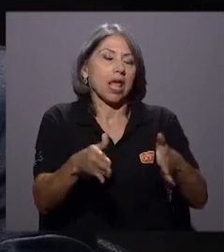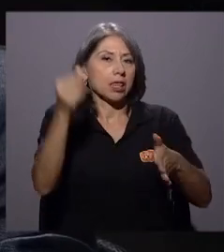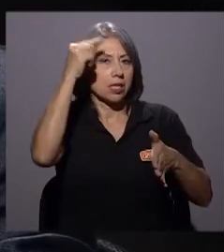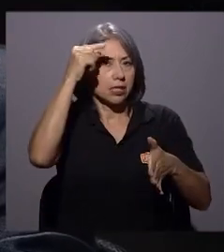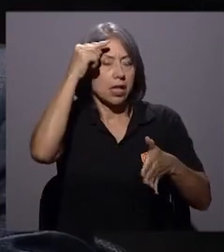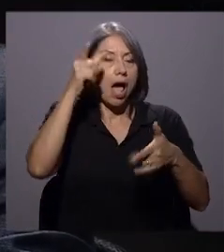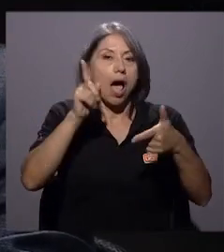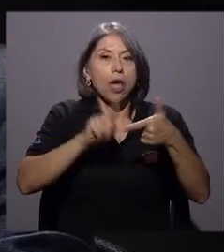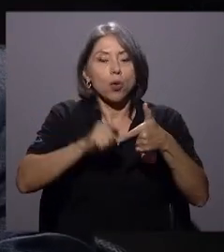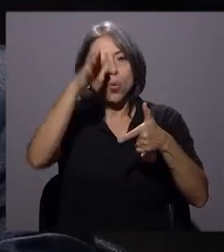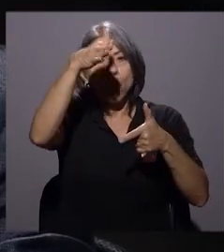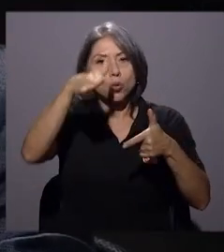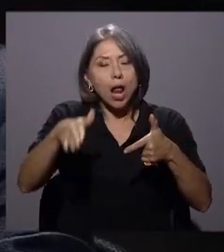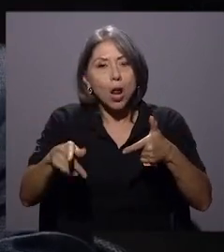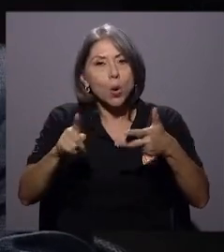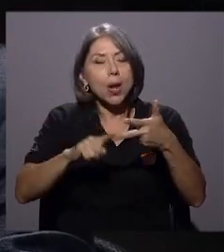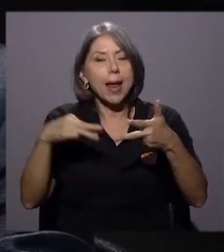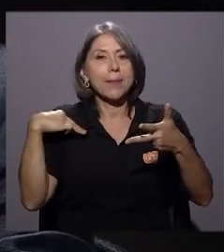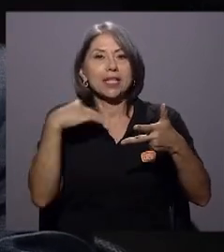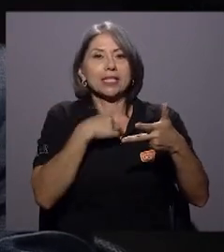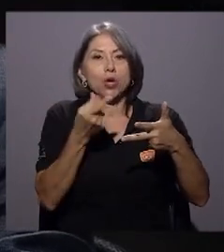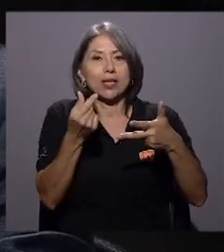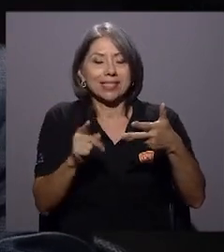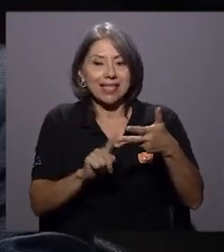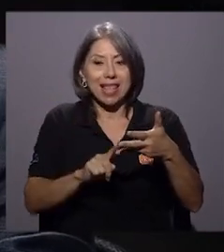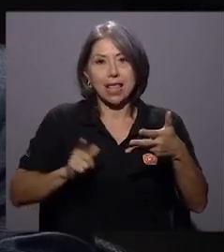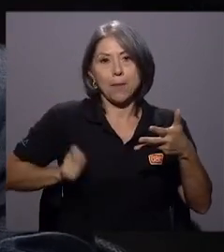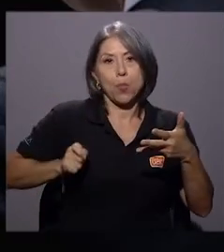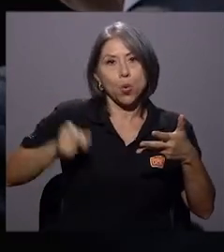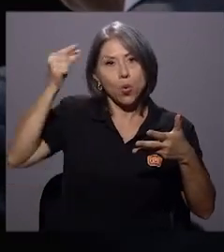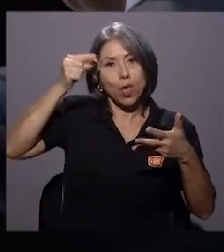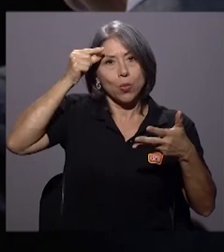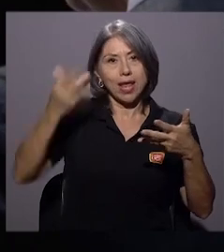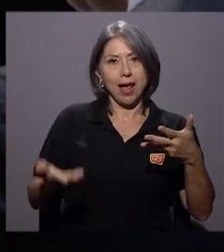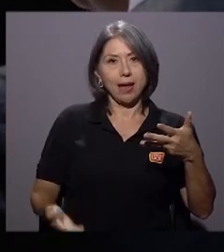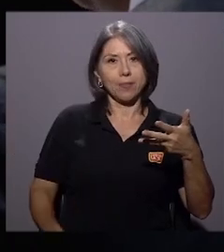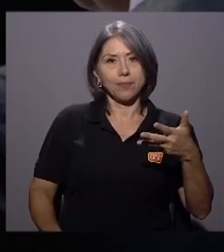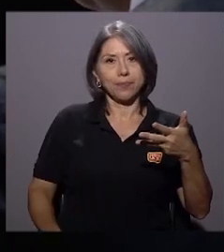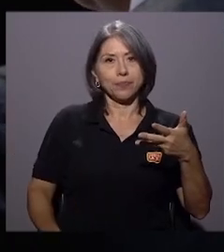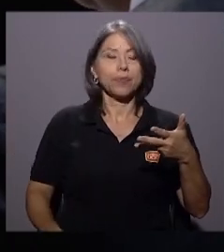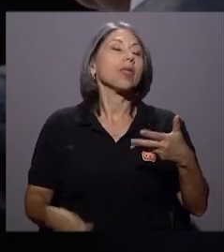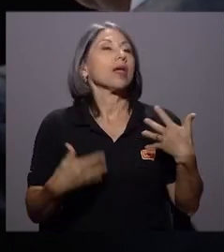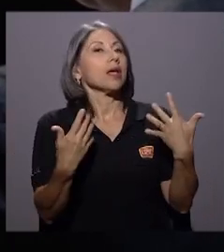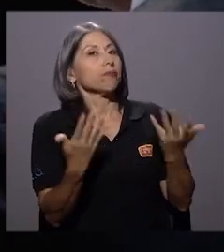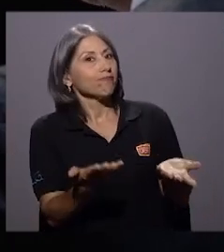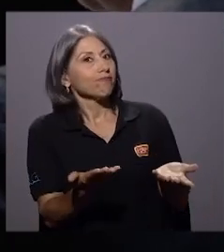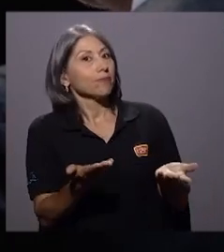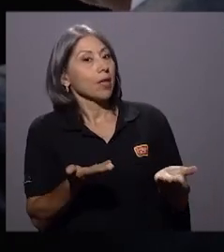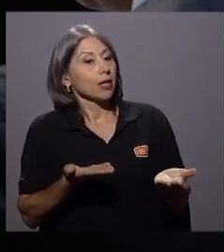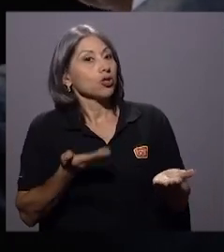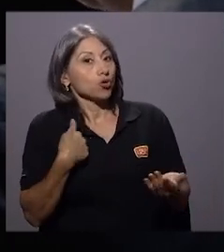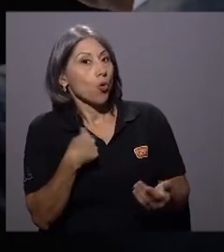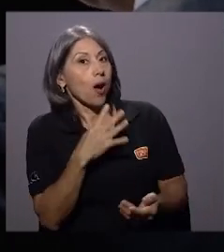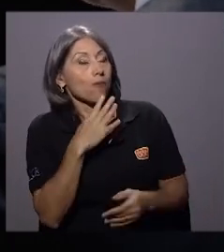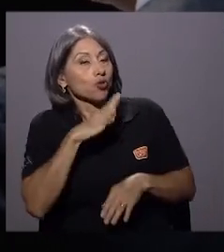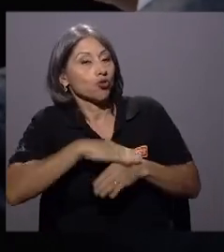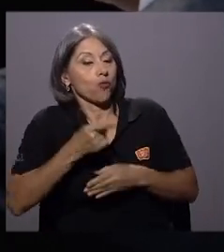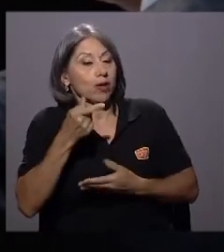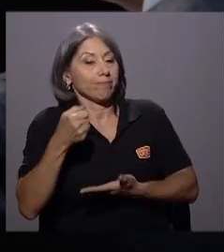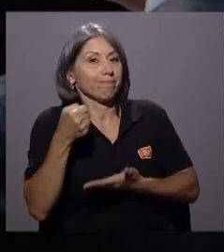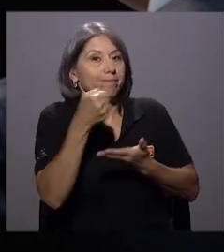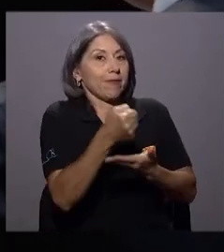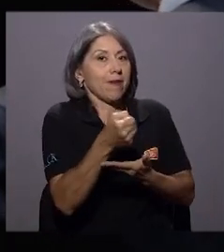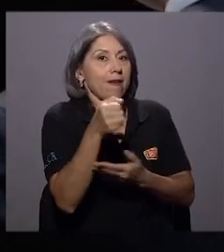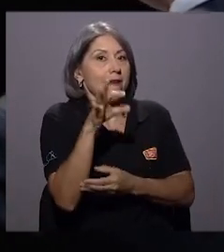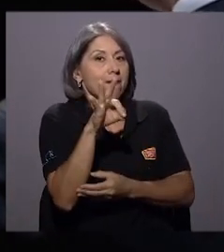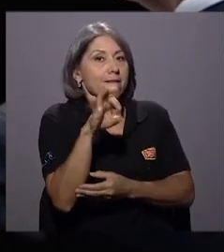Contraloría General de la República, el Ministerio de Hacienda, la Procuraduría. Don Warner, le pongo en la mesa el FES porque ante la